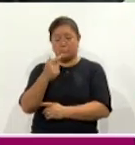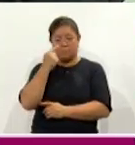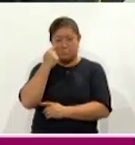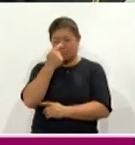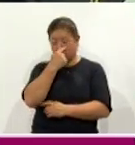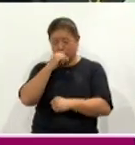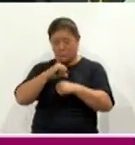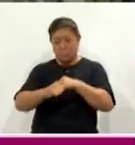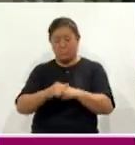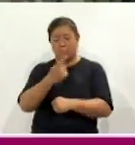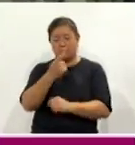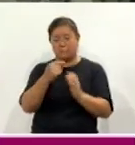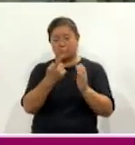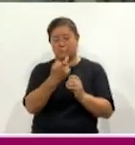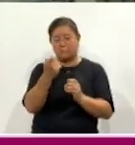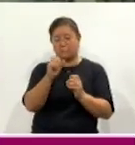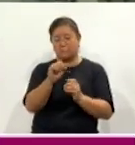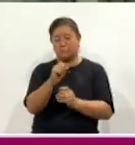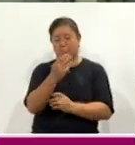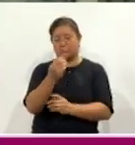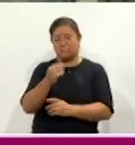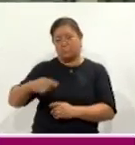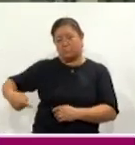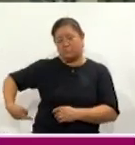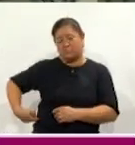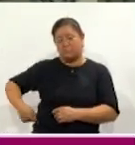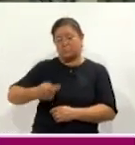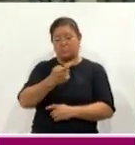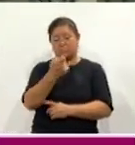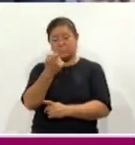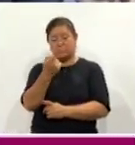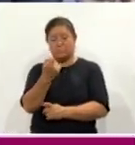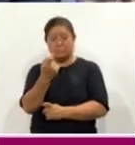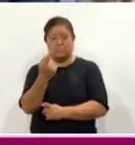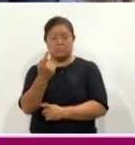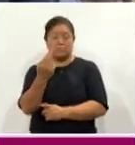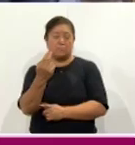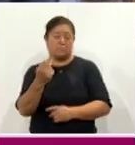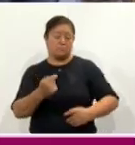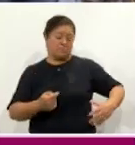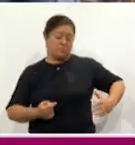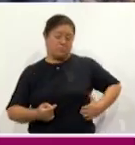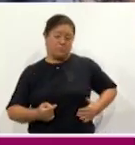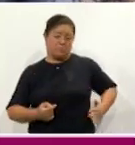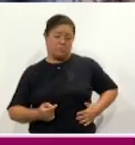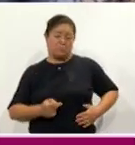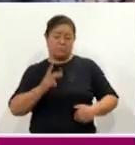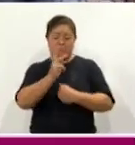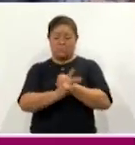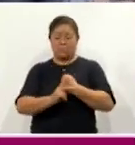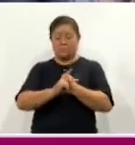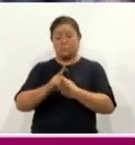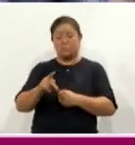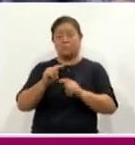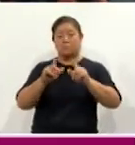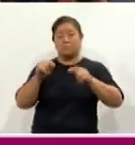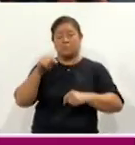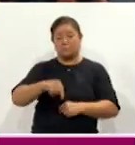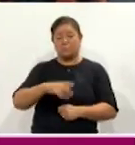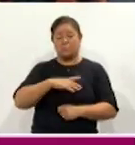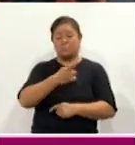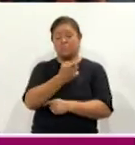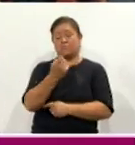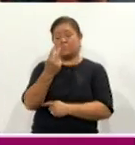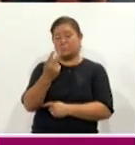,169 de riñón y 125 de hígado en el país. En Tlaxcala, desde el 2007 a la fecha, se han realizado 102